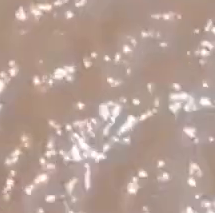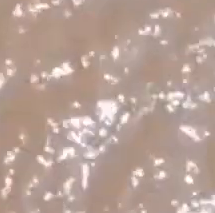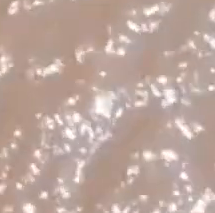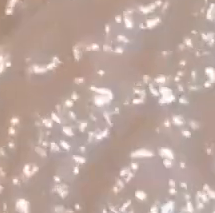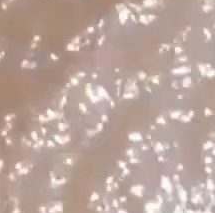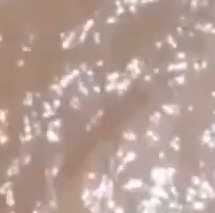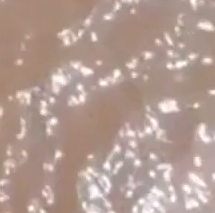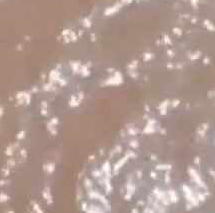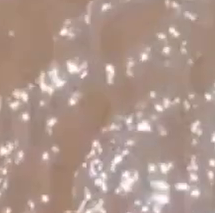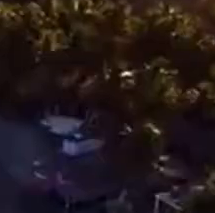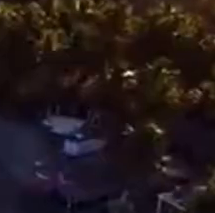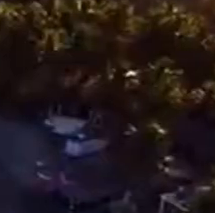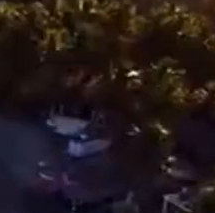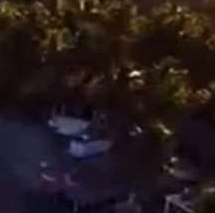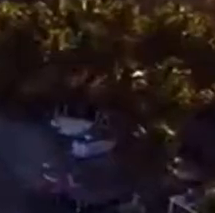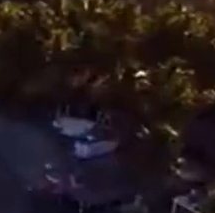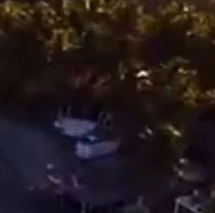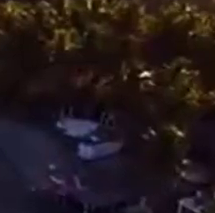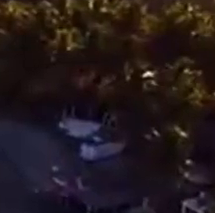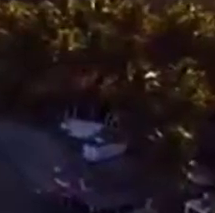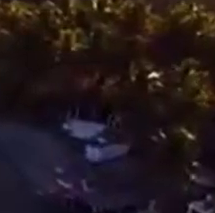RTBC Noticias del Mediodía.